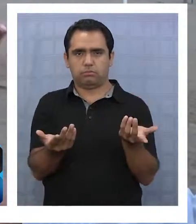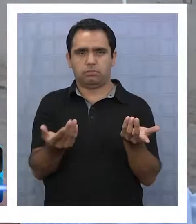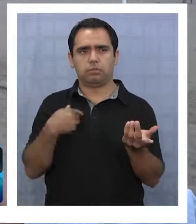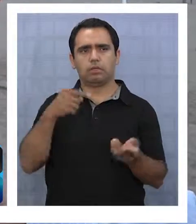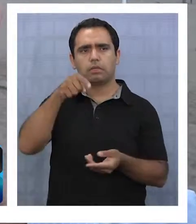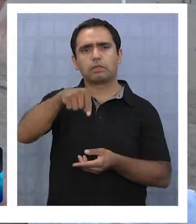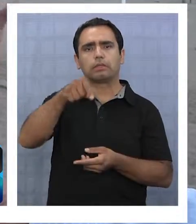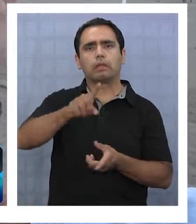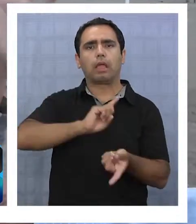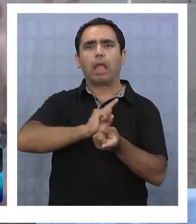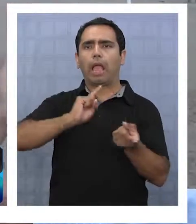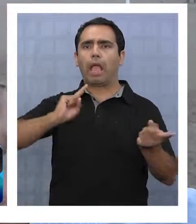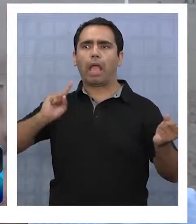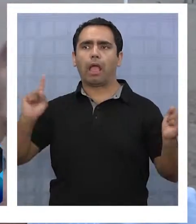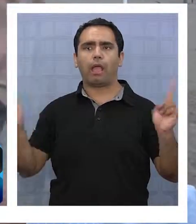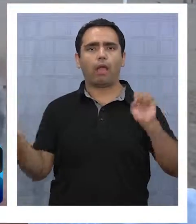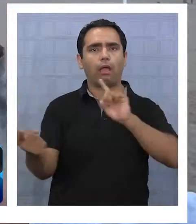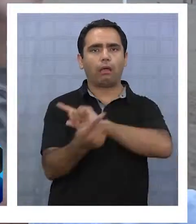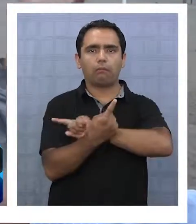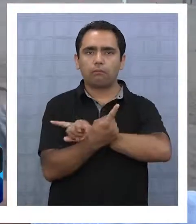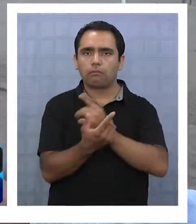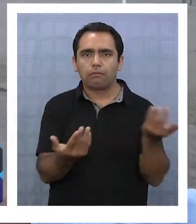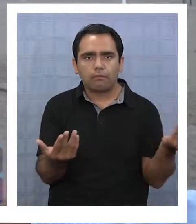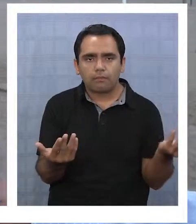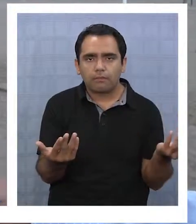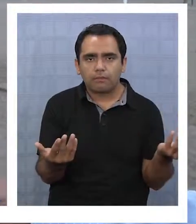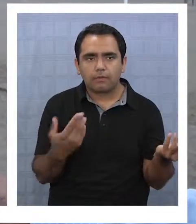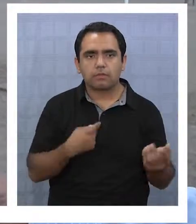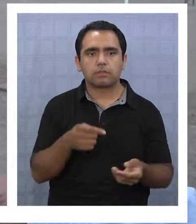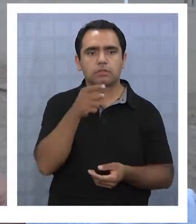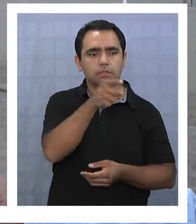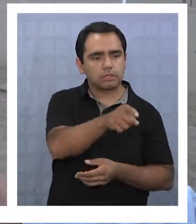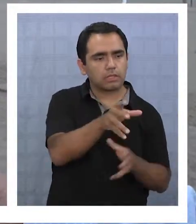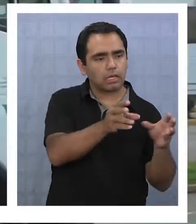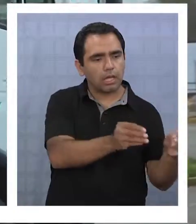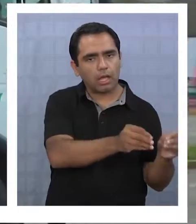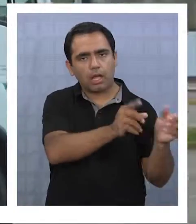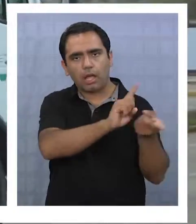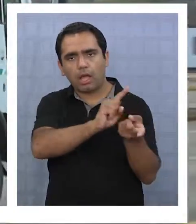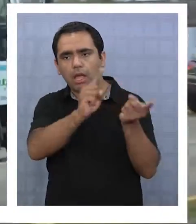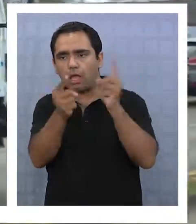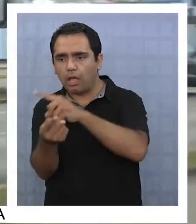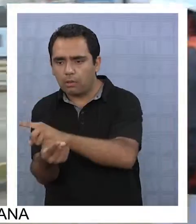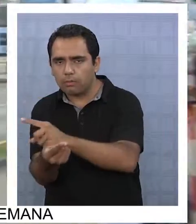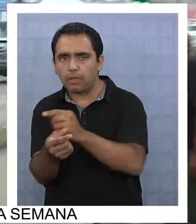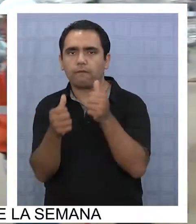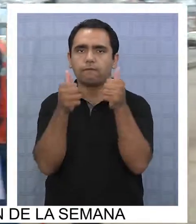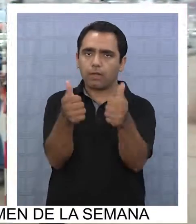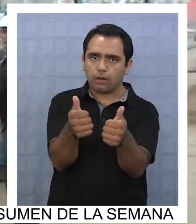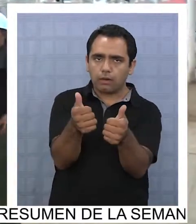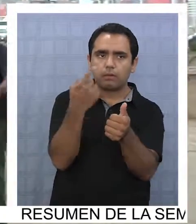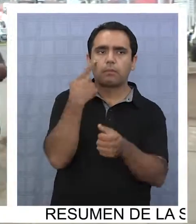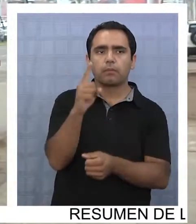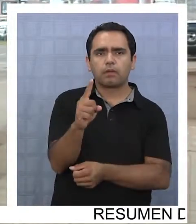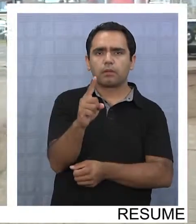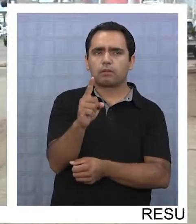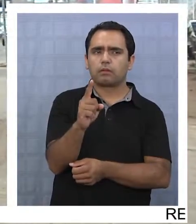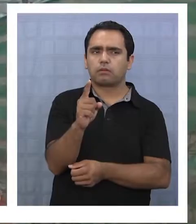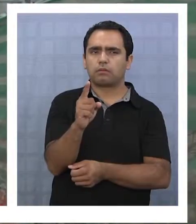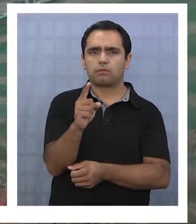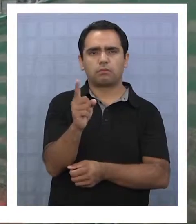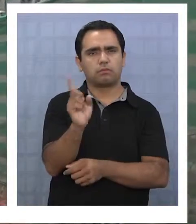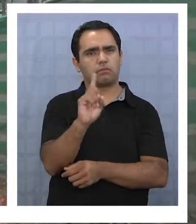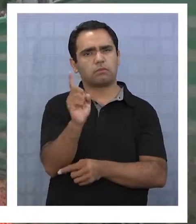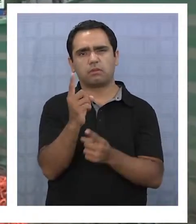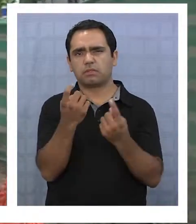prácticamente modificando todo lo que había anteriormente. Entonces, si es reubicado para mejor, o sea, más visible,